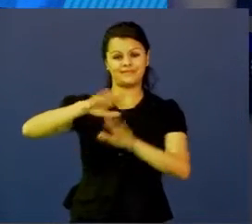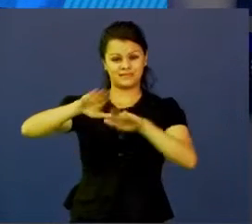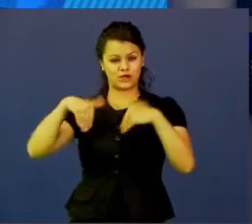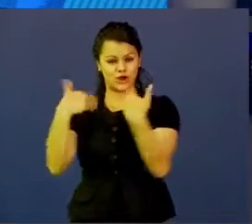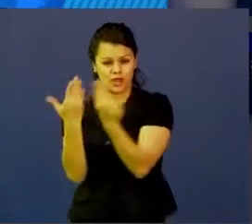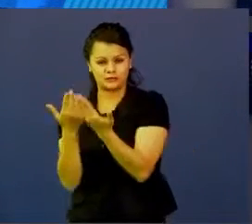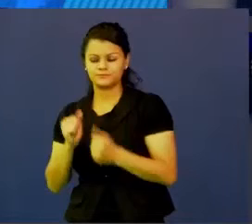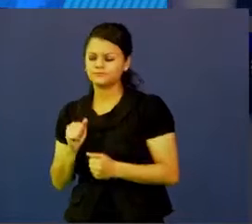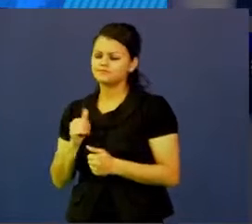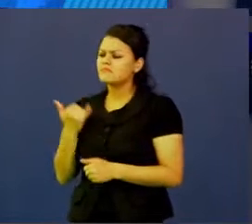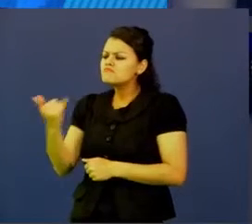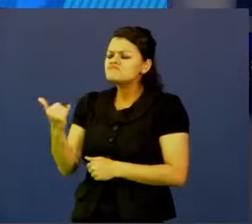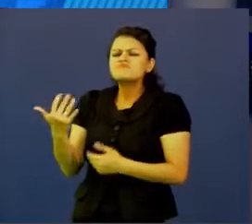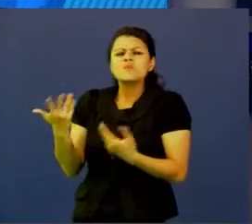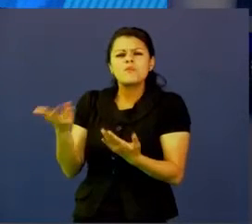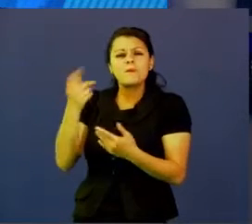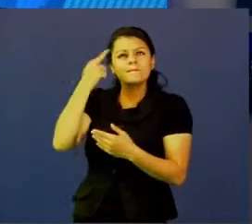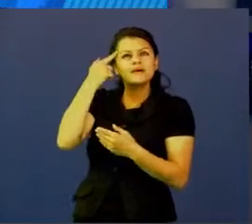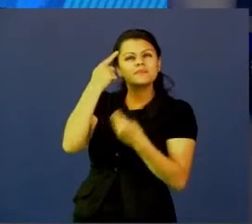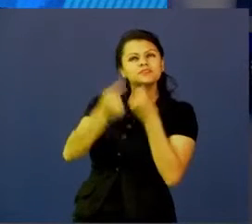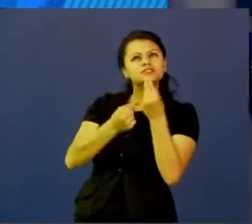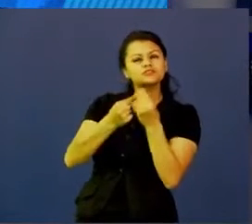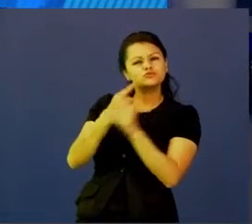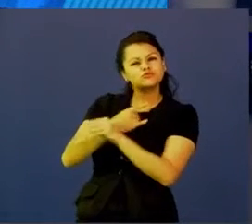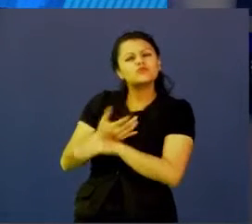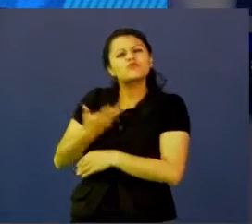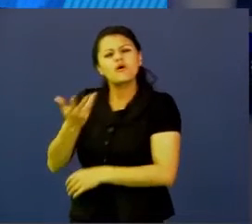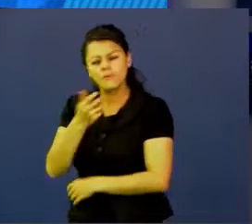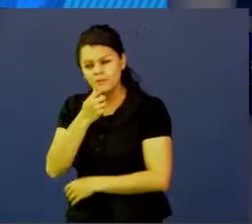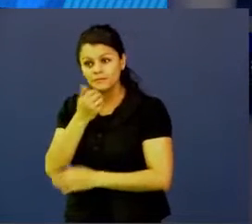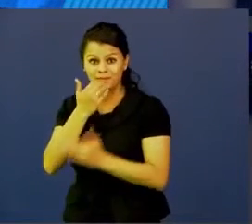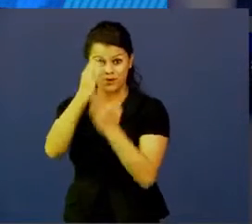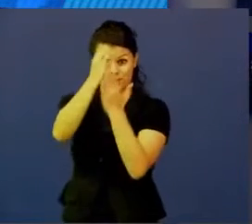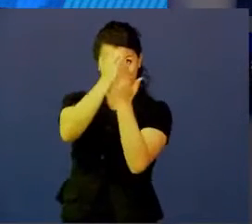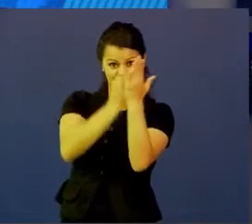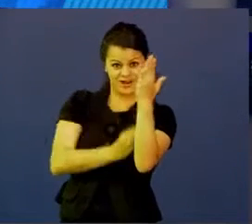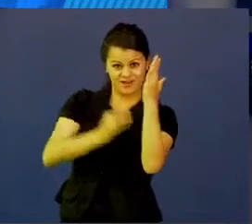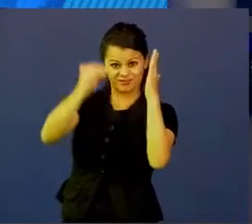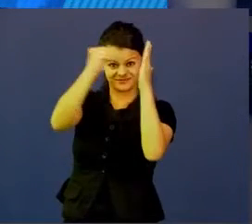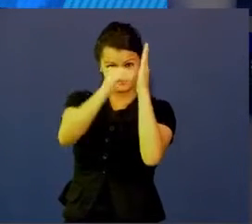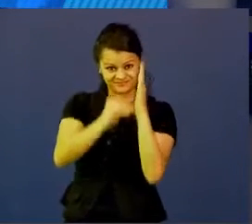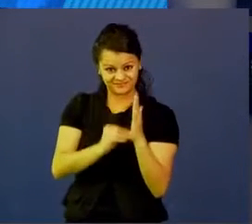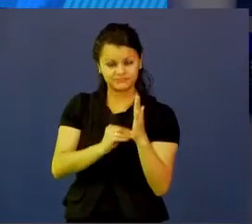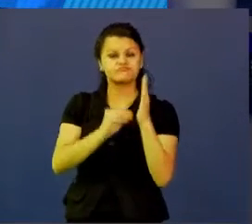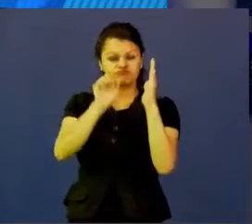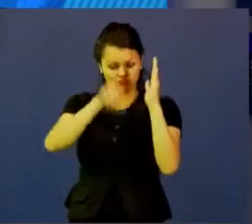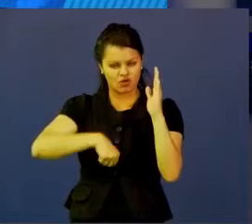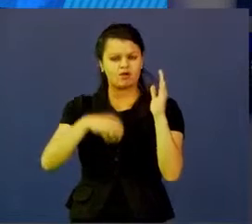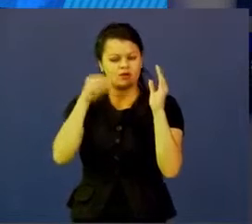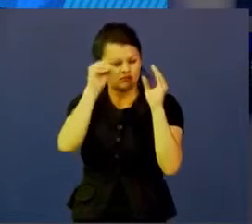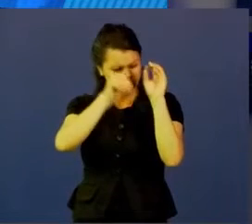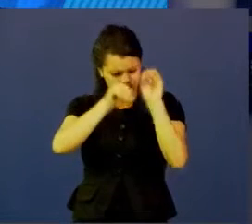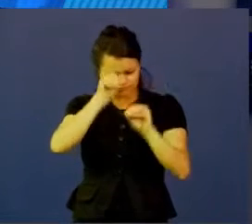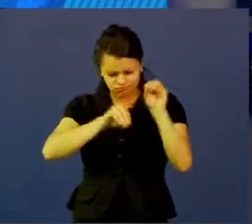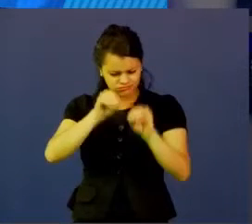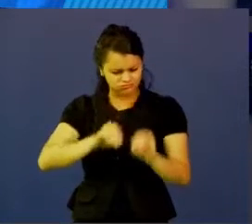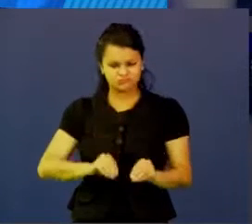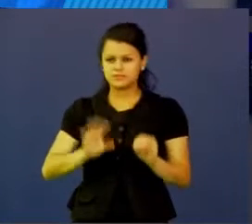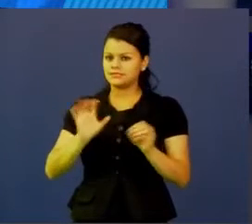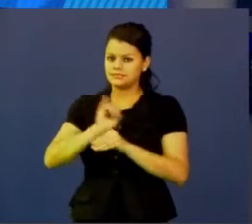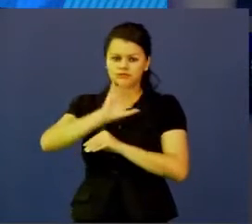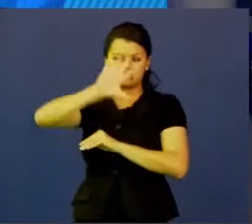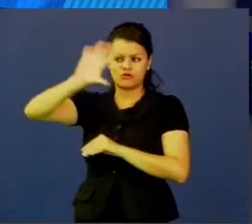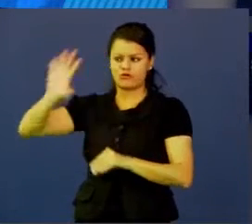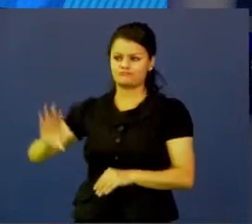de diseño? ¿Para qué? Por ejemplo, el currículo, podemos trabajar el currículo entre toda la institución, recordemos que el